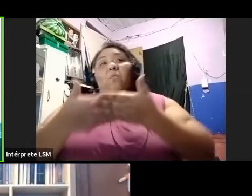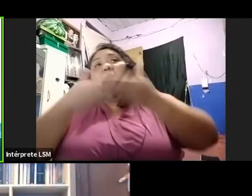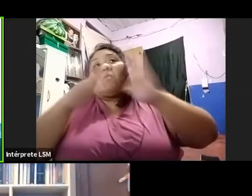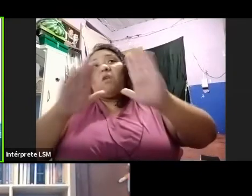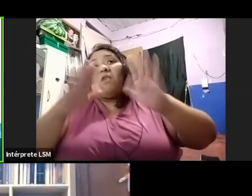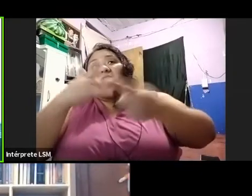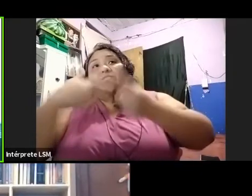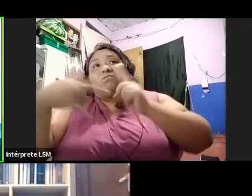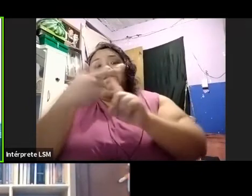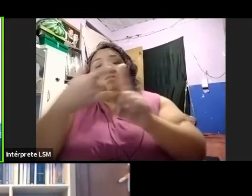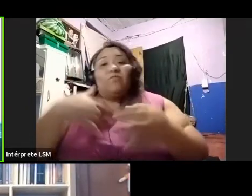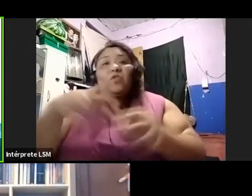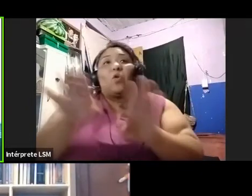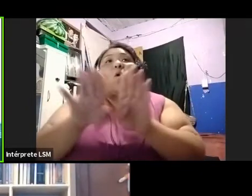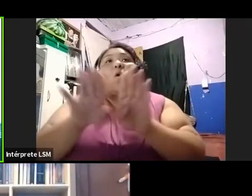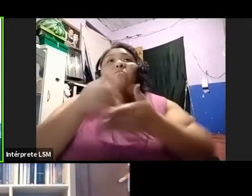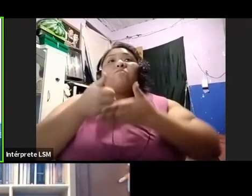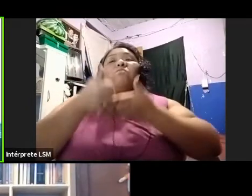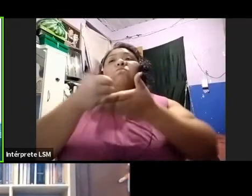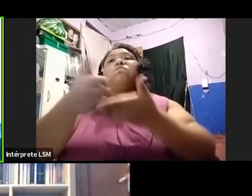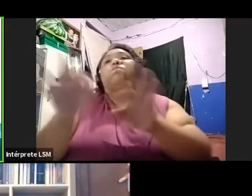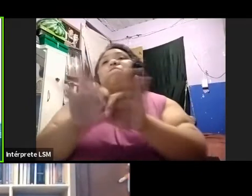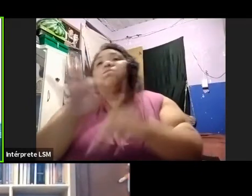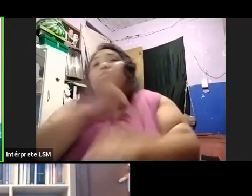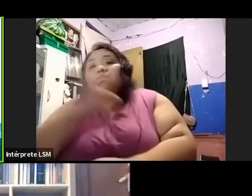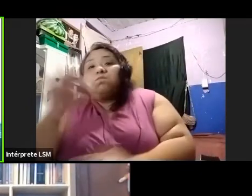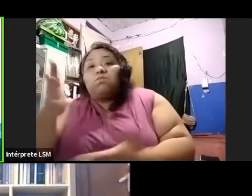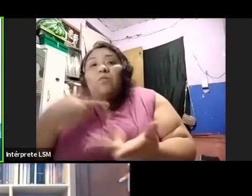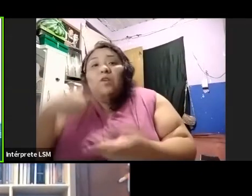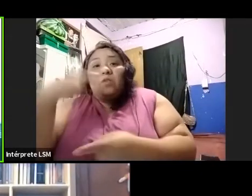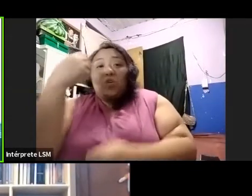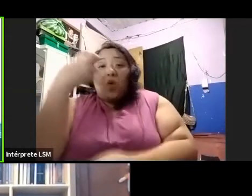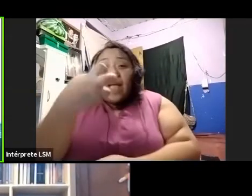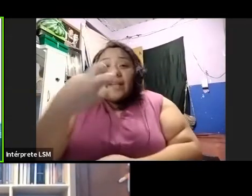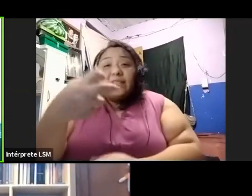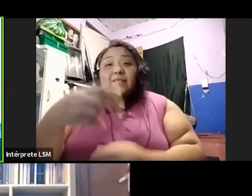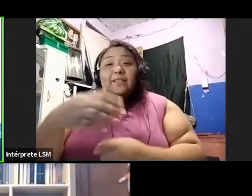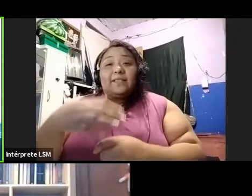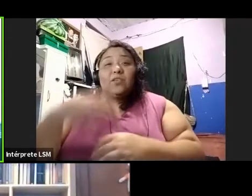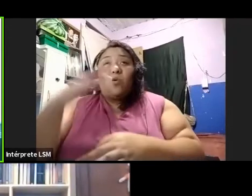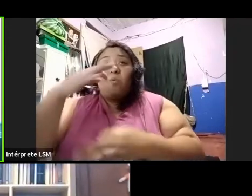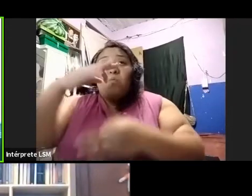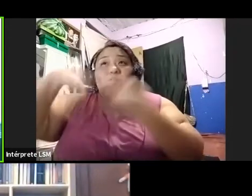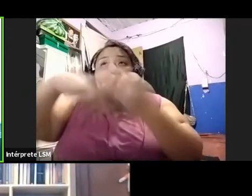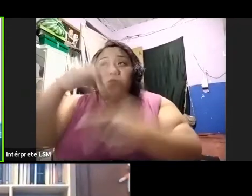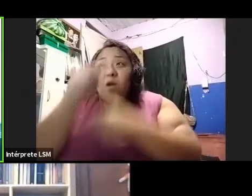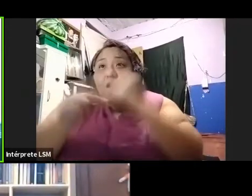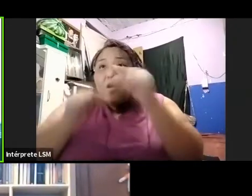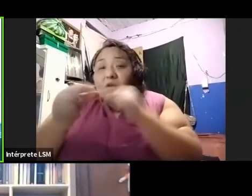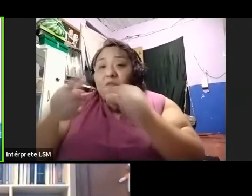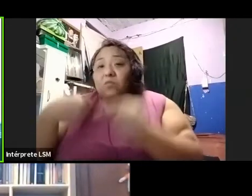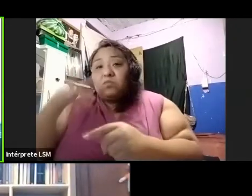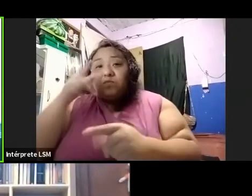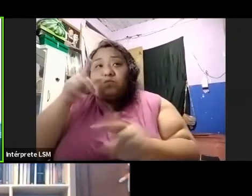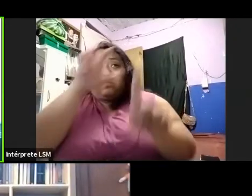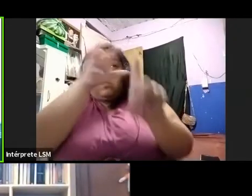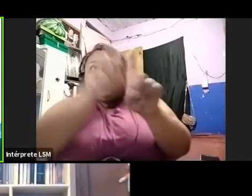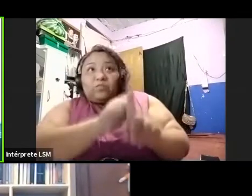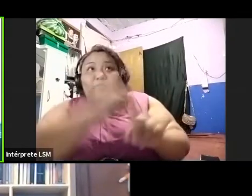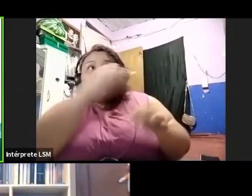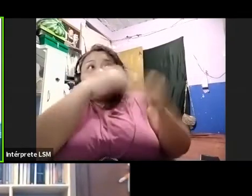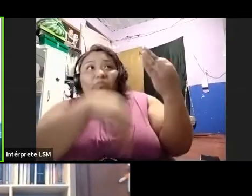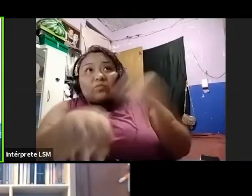contribuimos. Y entonces es justamente en este, en este vínculo en donde podemos ir armando todas aquellas